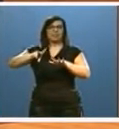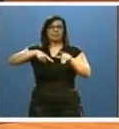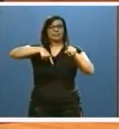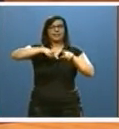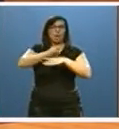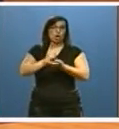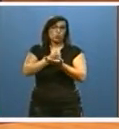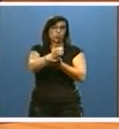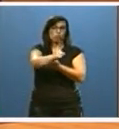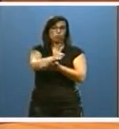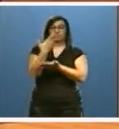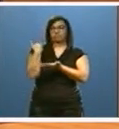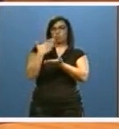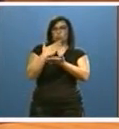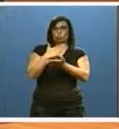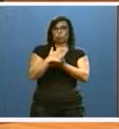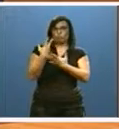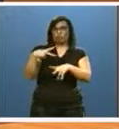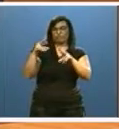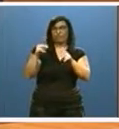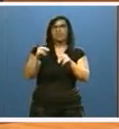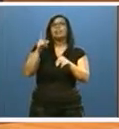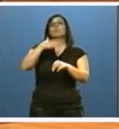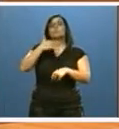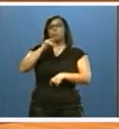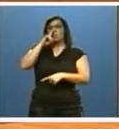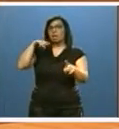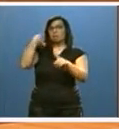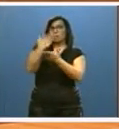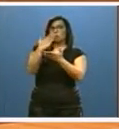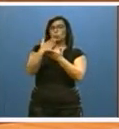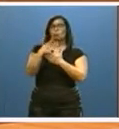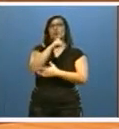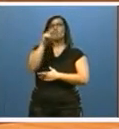que finaliza y la previsión de incorporar 100 rutas más en el siguiente.